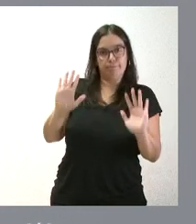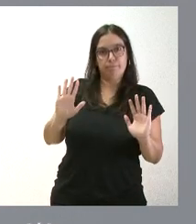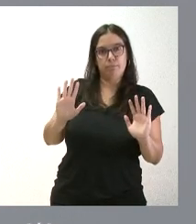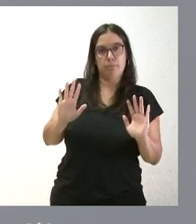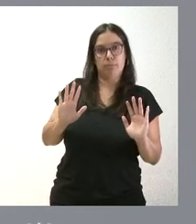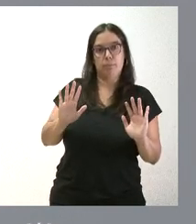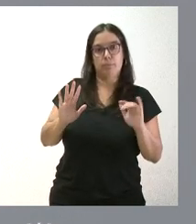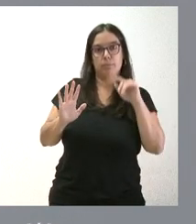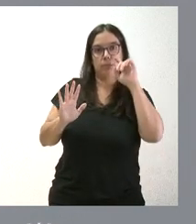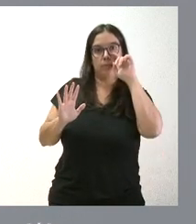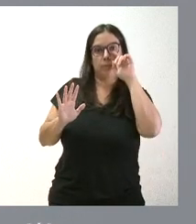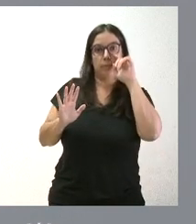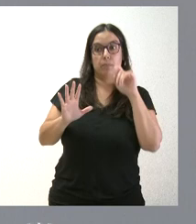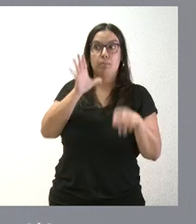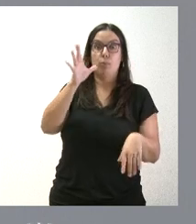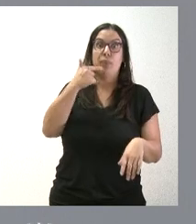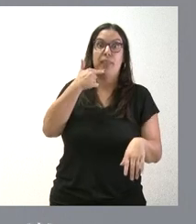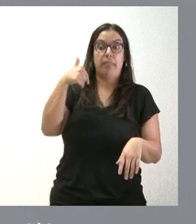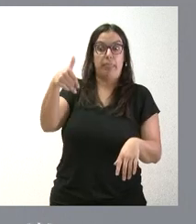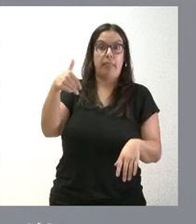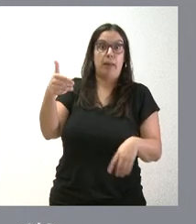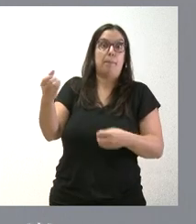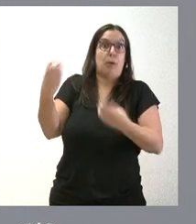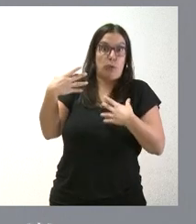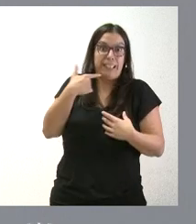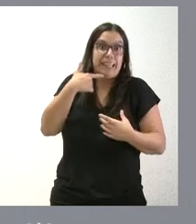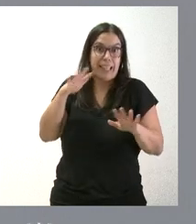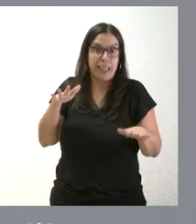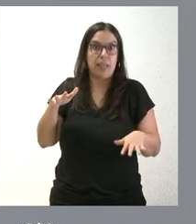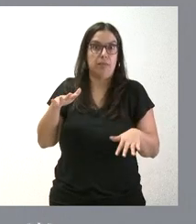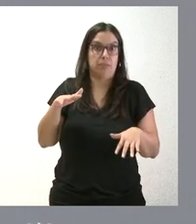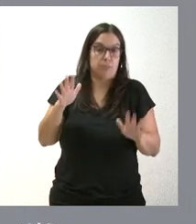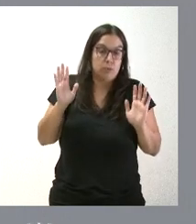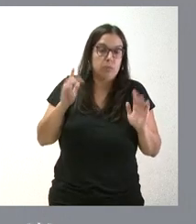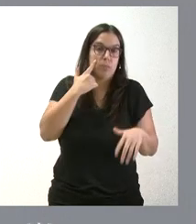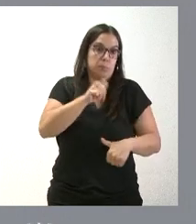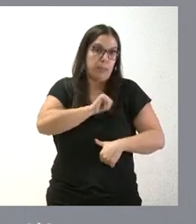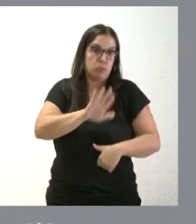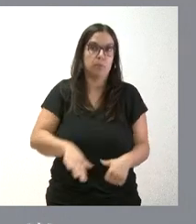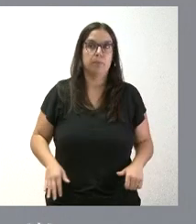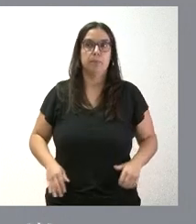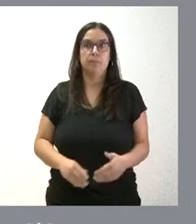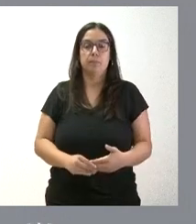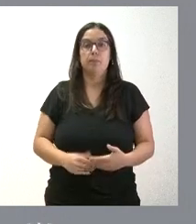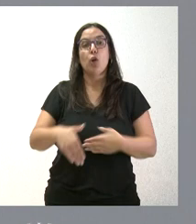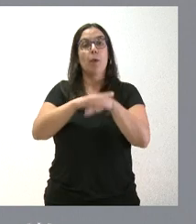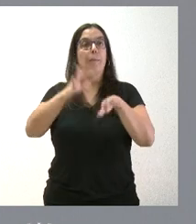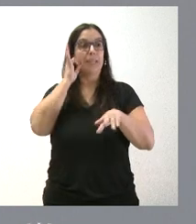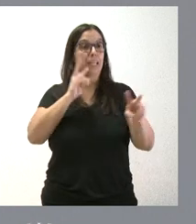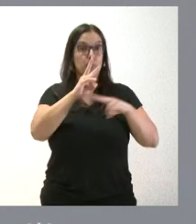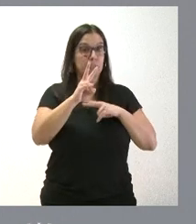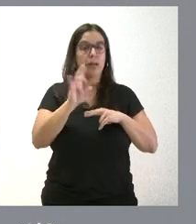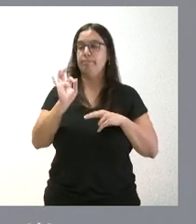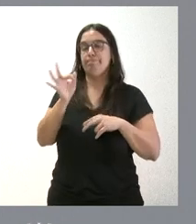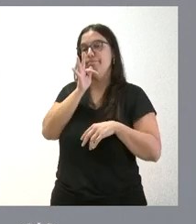que, como se ha anunciado, la información se va a aportar a través de una fórmula u otra. La ministra no le ha contestado a sus cartas.